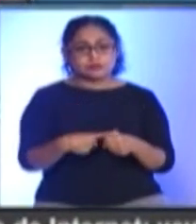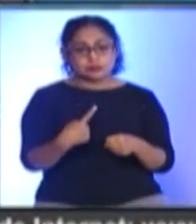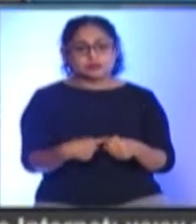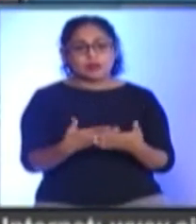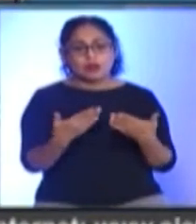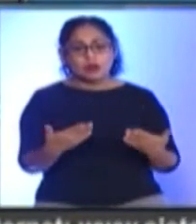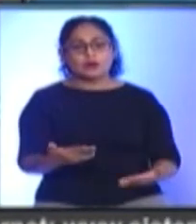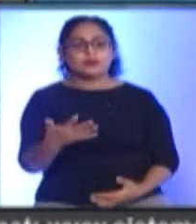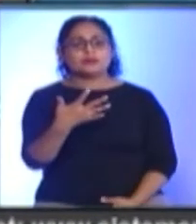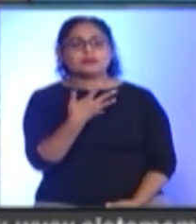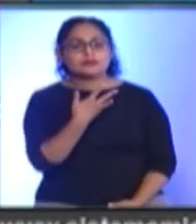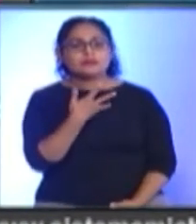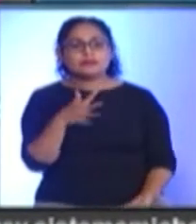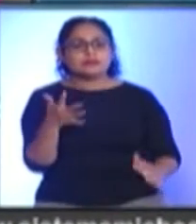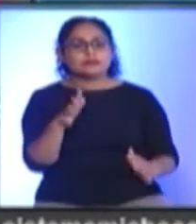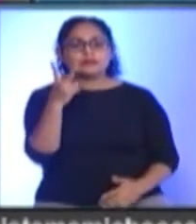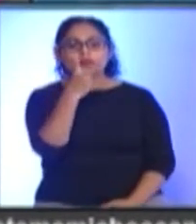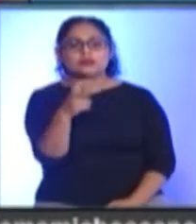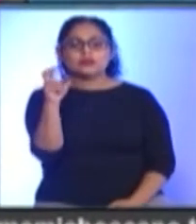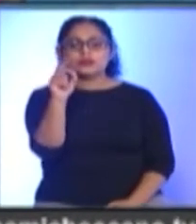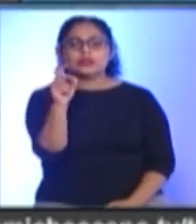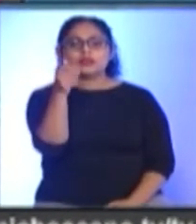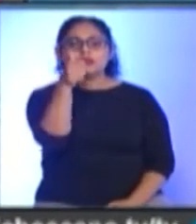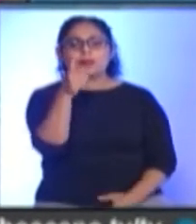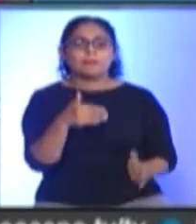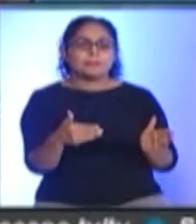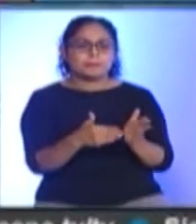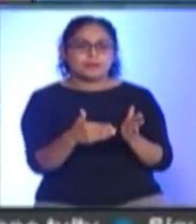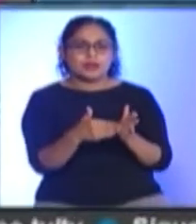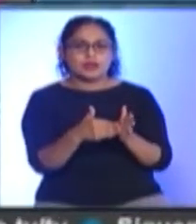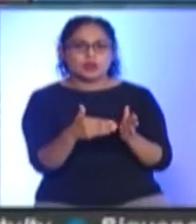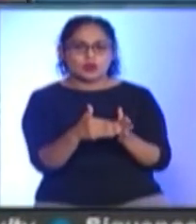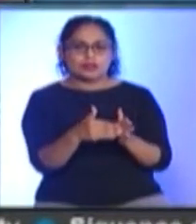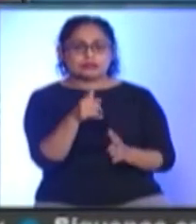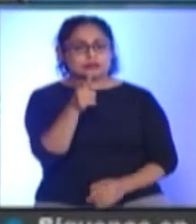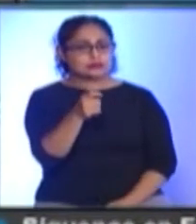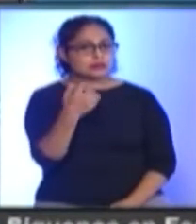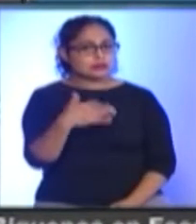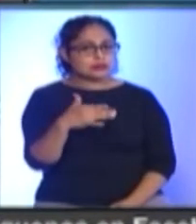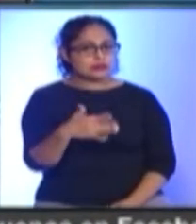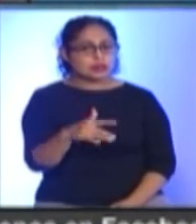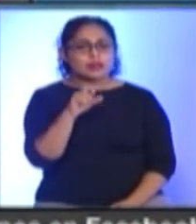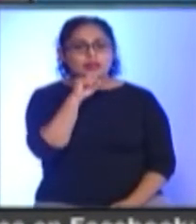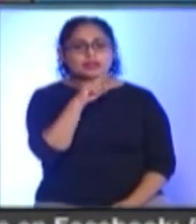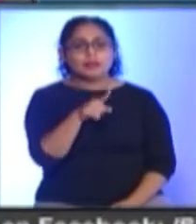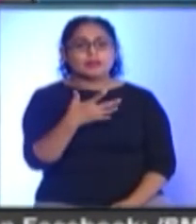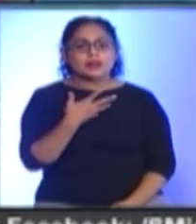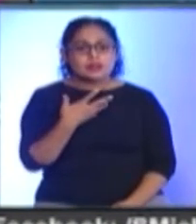han infectado Alrededor de 233 millones O sea Bastante Significativamente Menos Y los fallecimientos